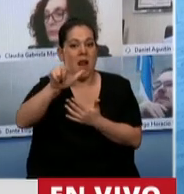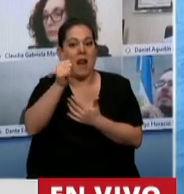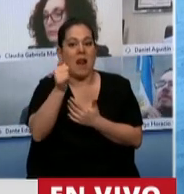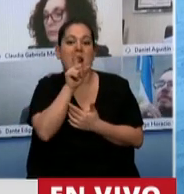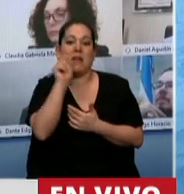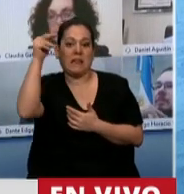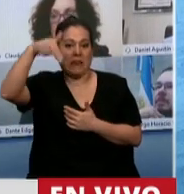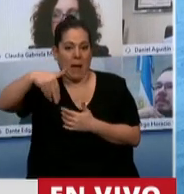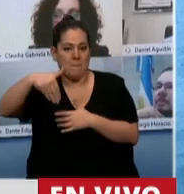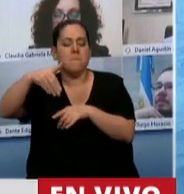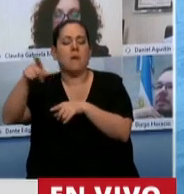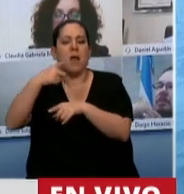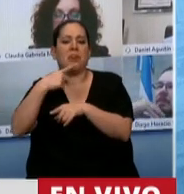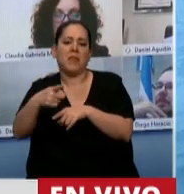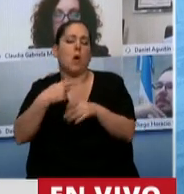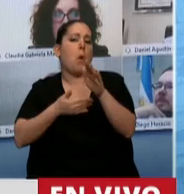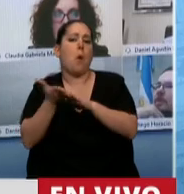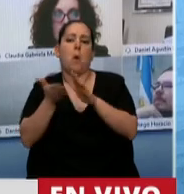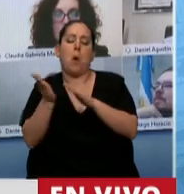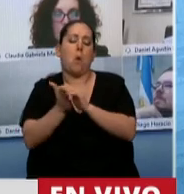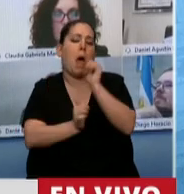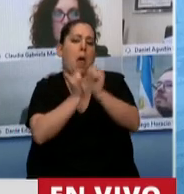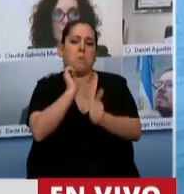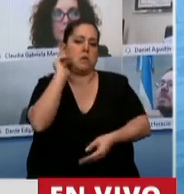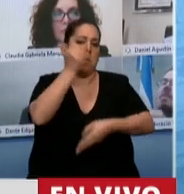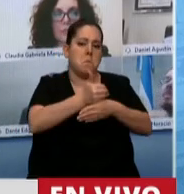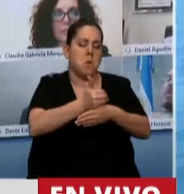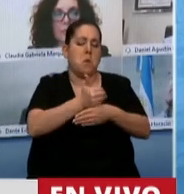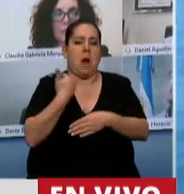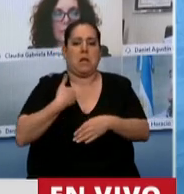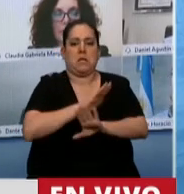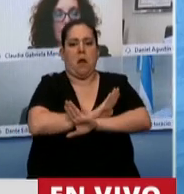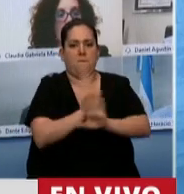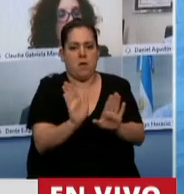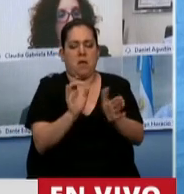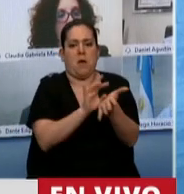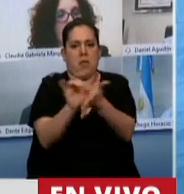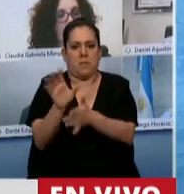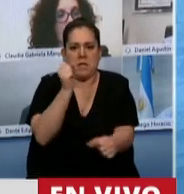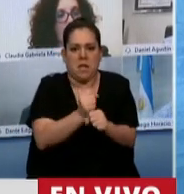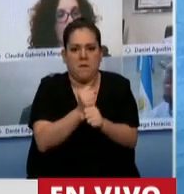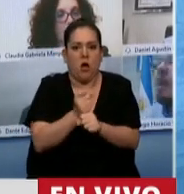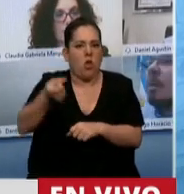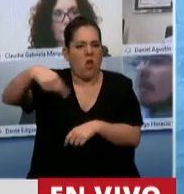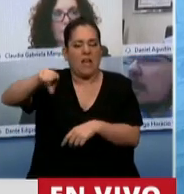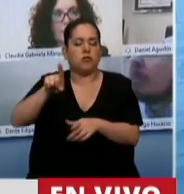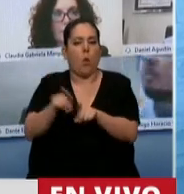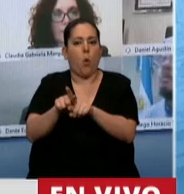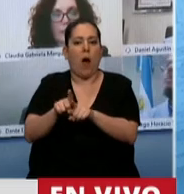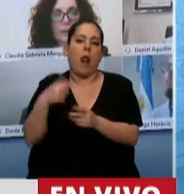que se va del país, con que va a despedir trabajadores, si no se acepta la reforma laboral que ellos quieren aplicar,